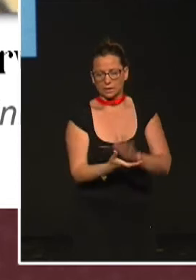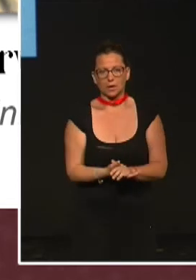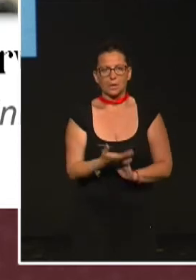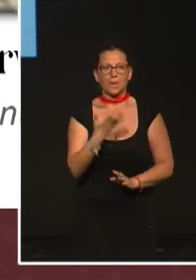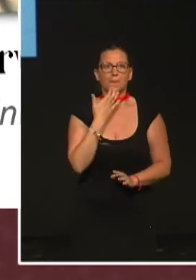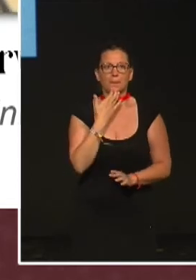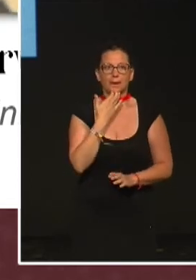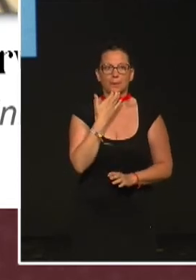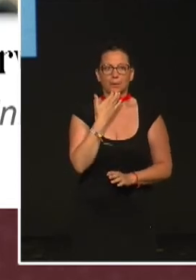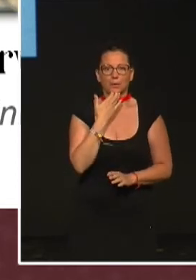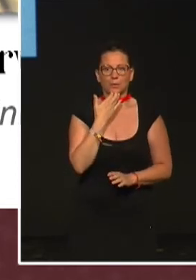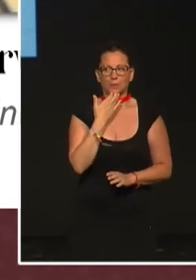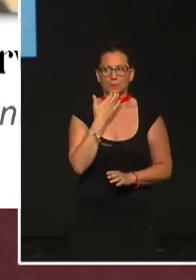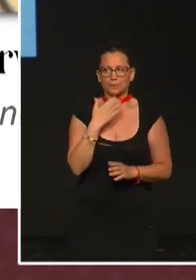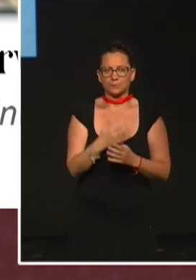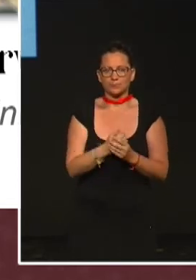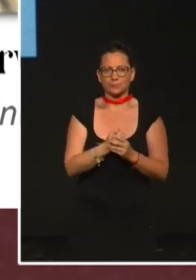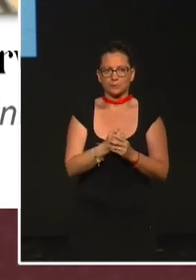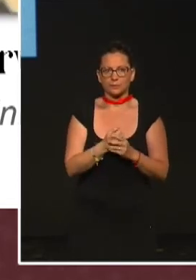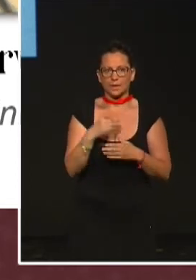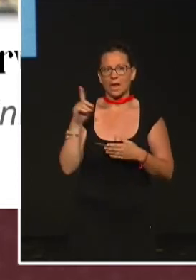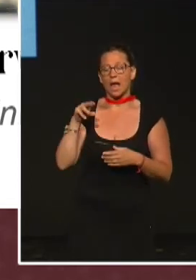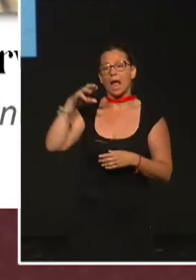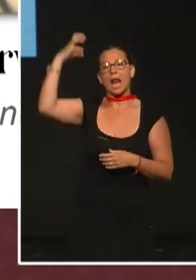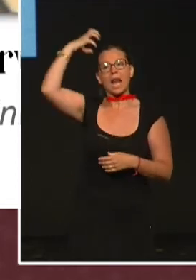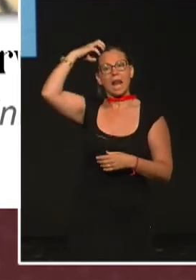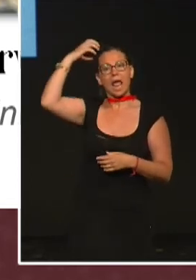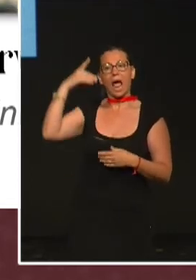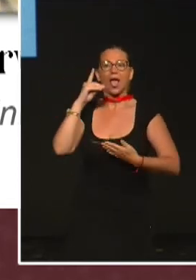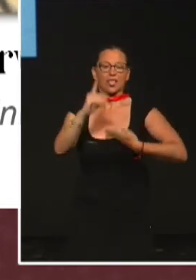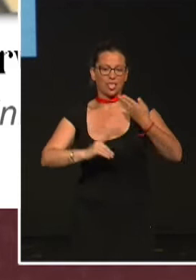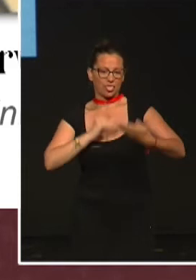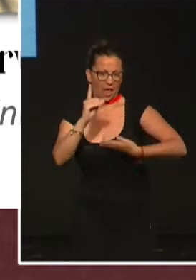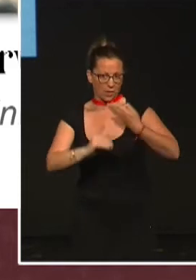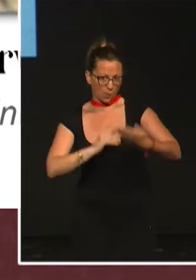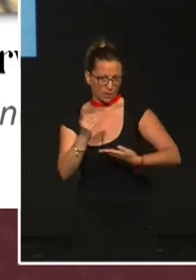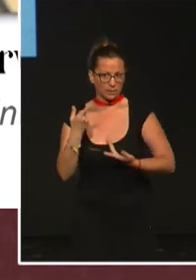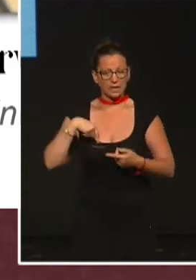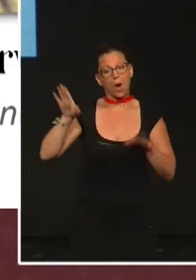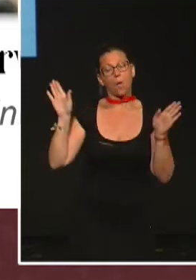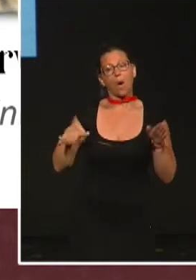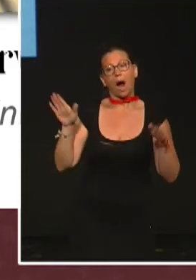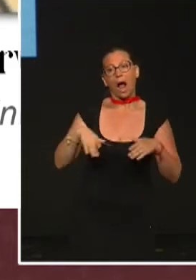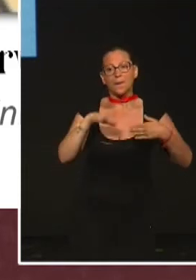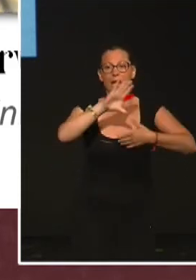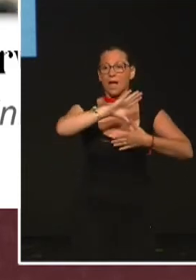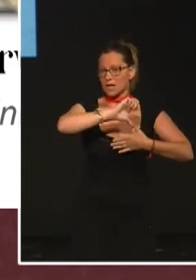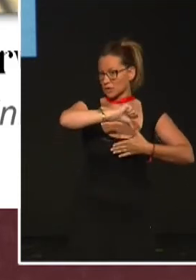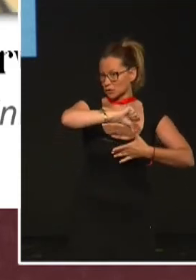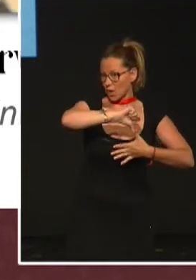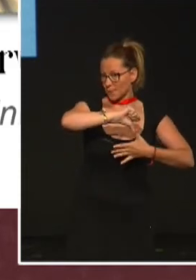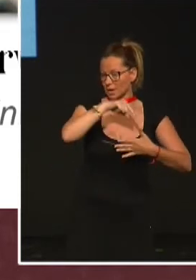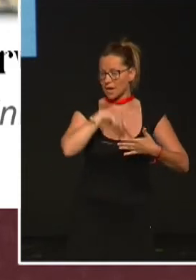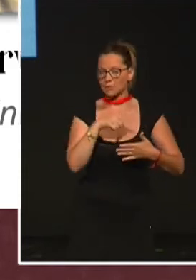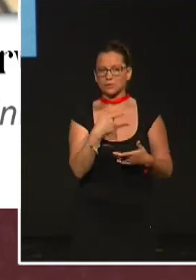ejemplo, Rhea darwini, que es este ave que veis aquí, una ave sudamericana, fue una de las que Darwin